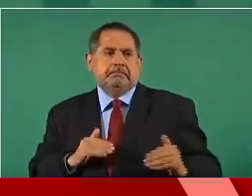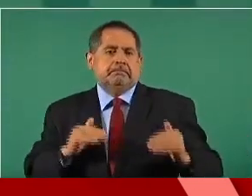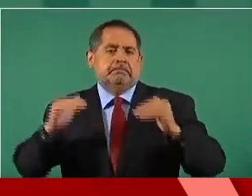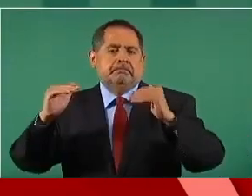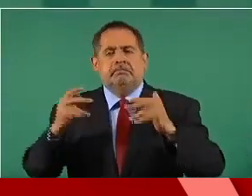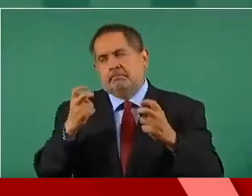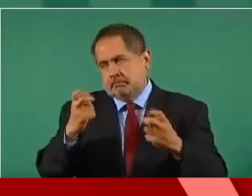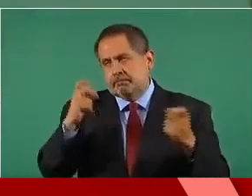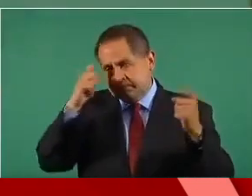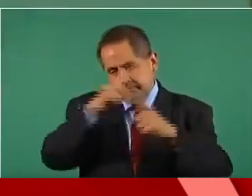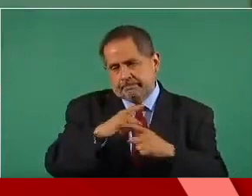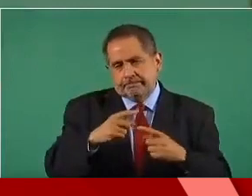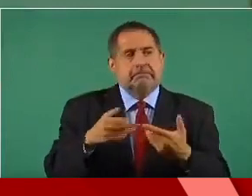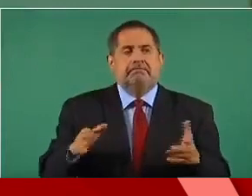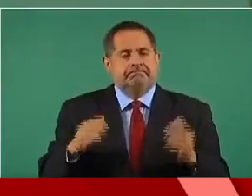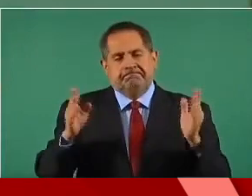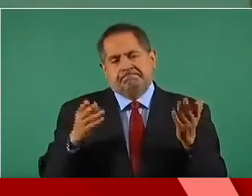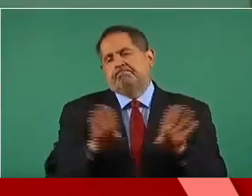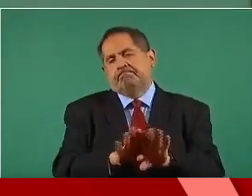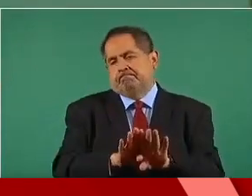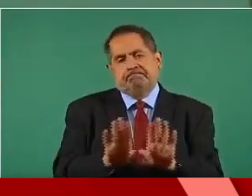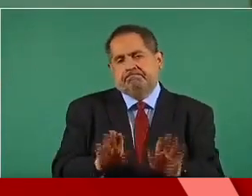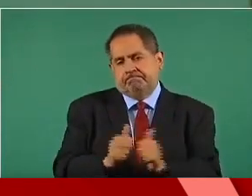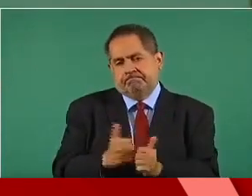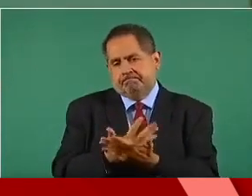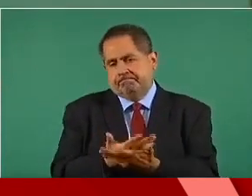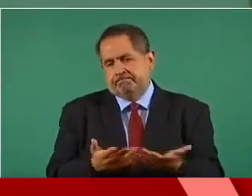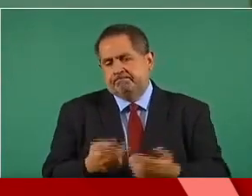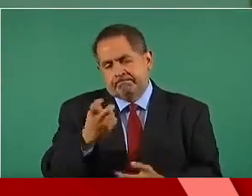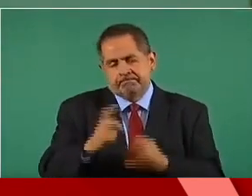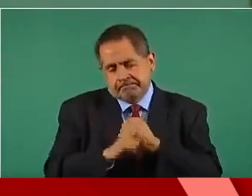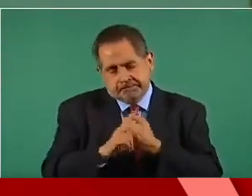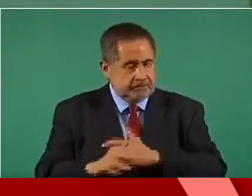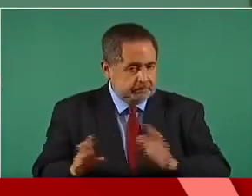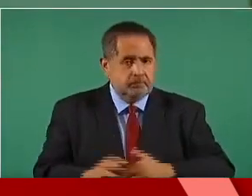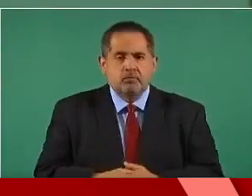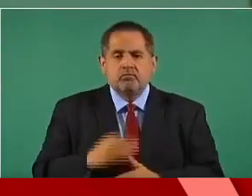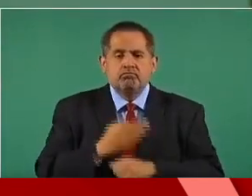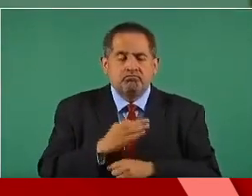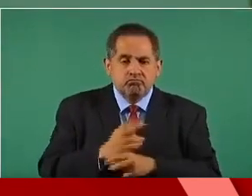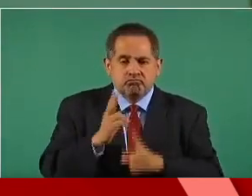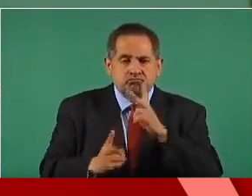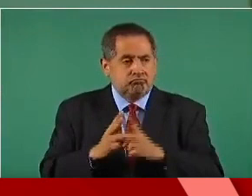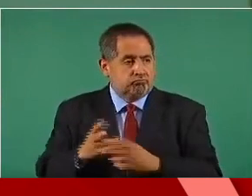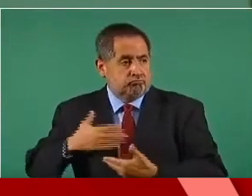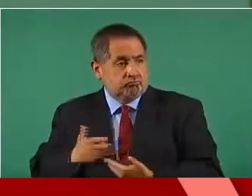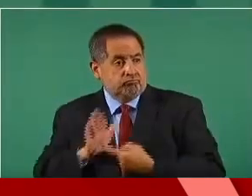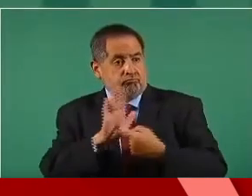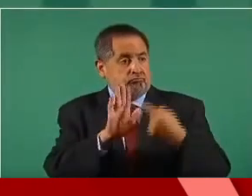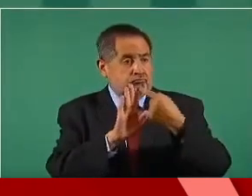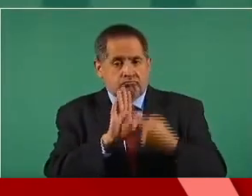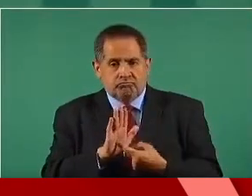último mes poder avanzar más rápido a la reapertura. Entonces, ¿qué vamos a compartir en la